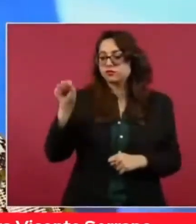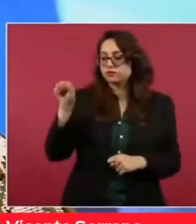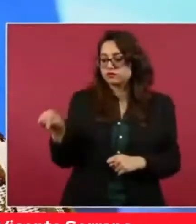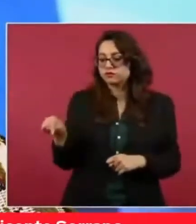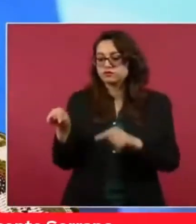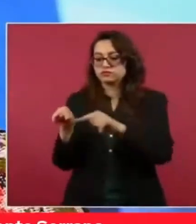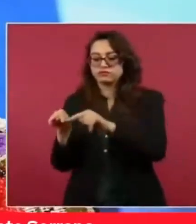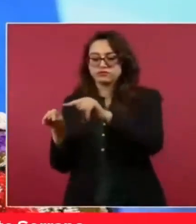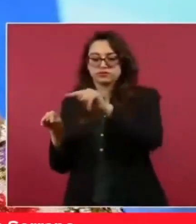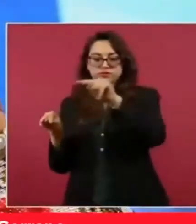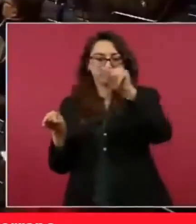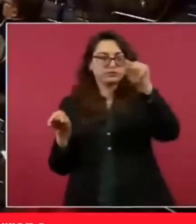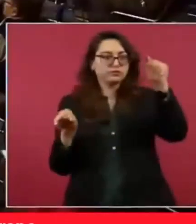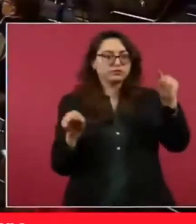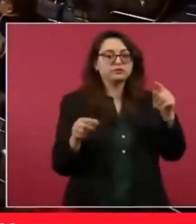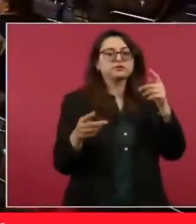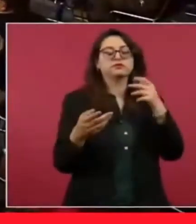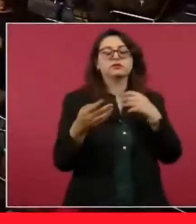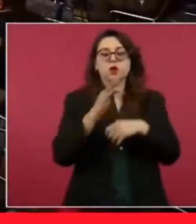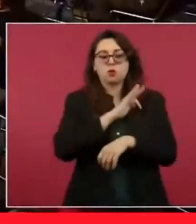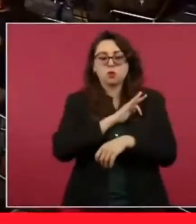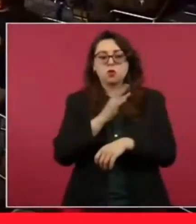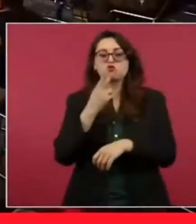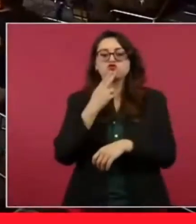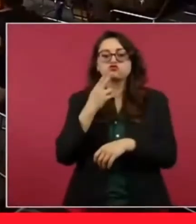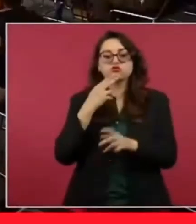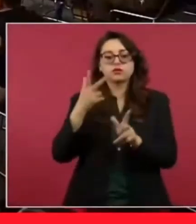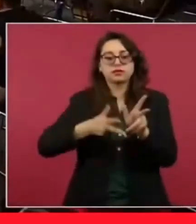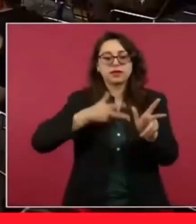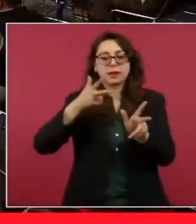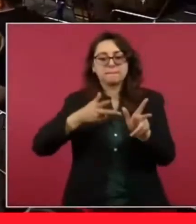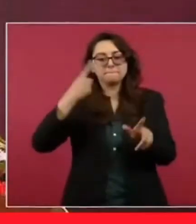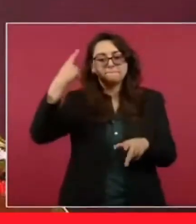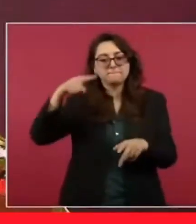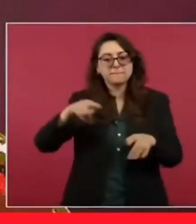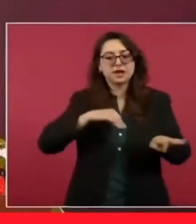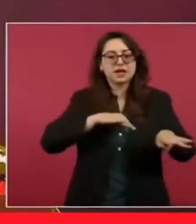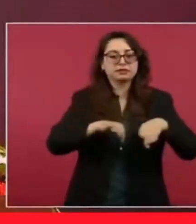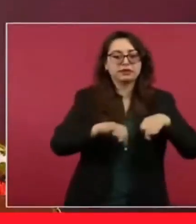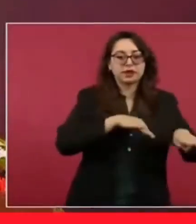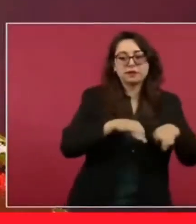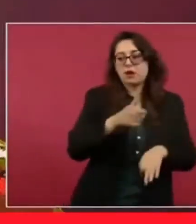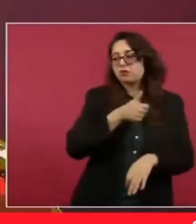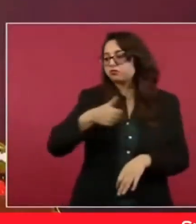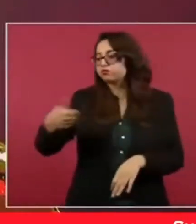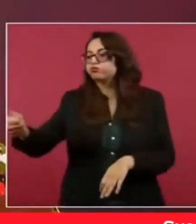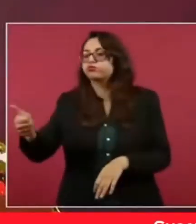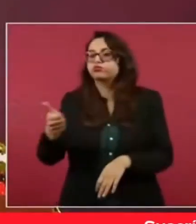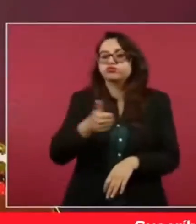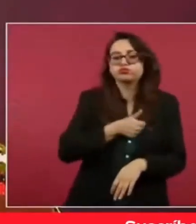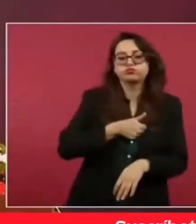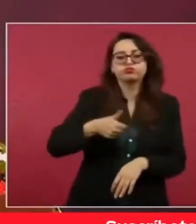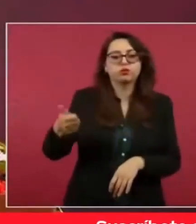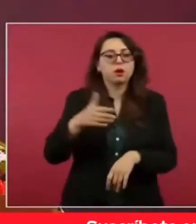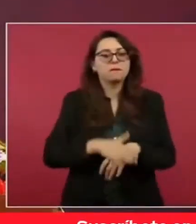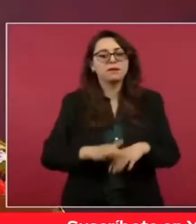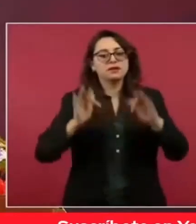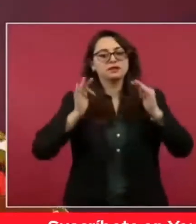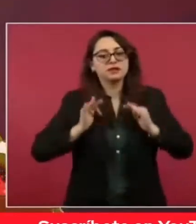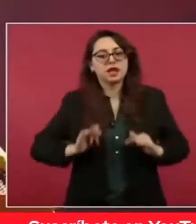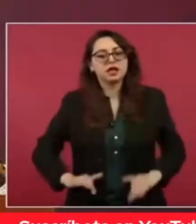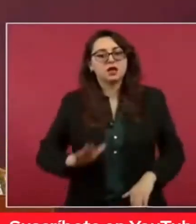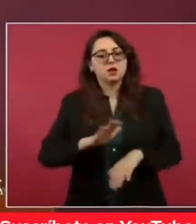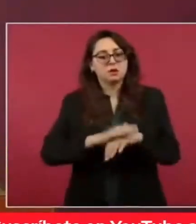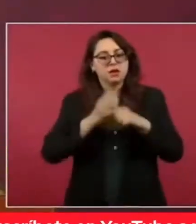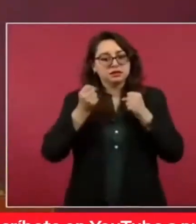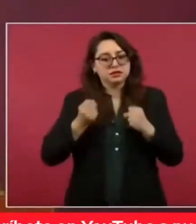sus centros de trabajo y regresar a casa de manera más rápida y más segura, lo cual les permitirá tener espacios de calidad